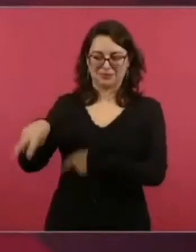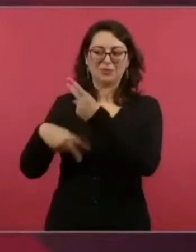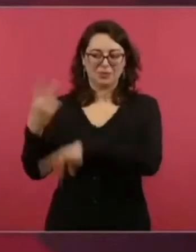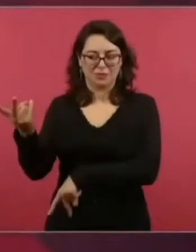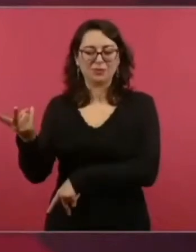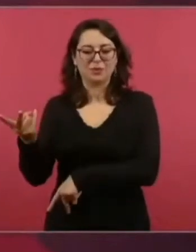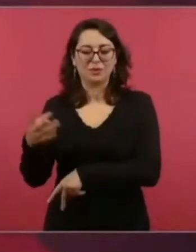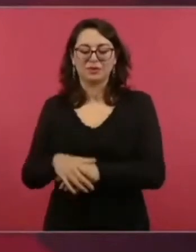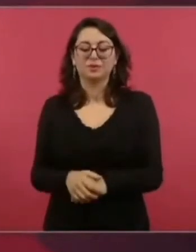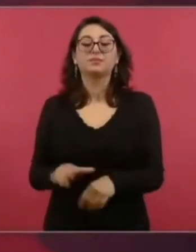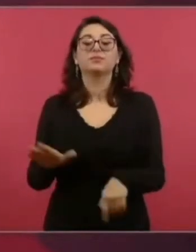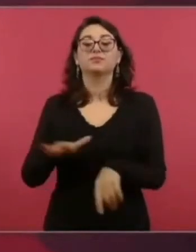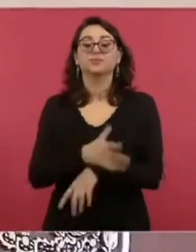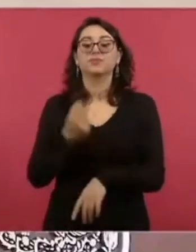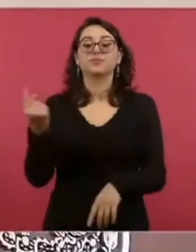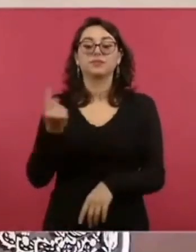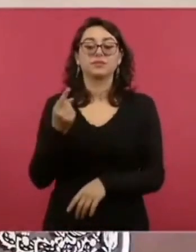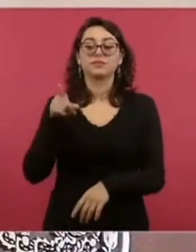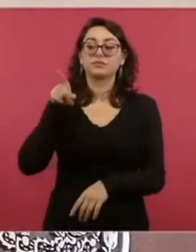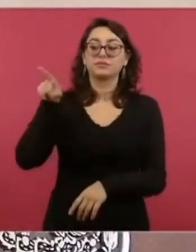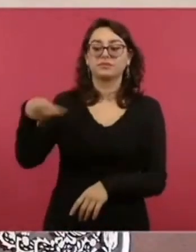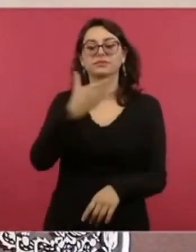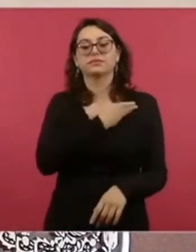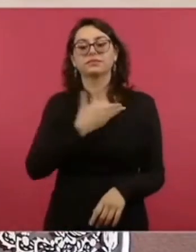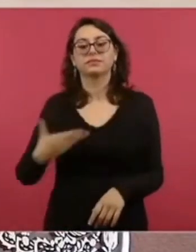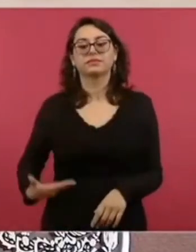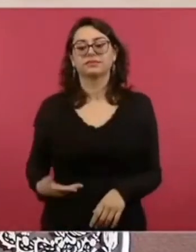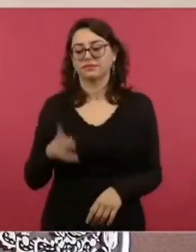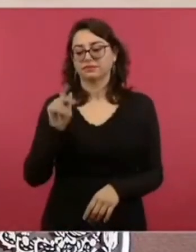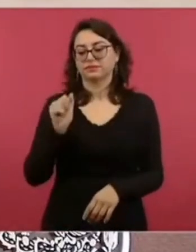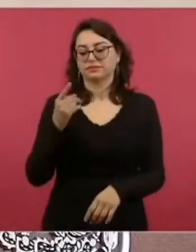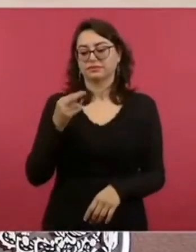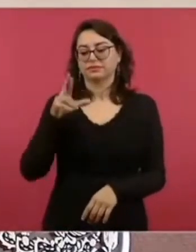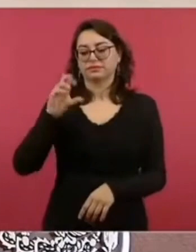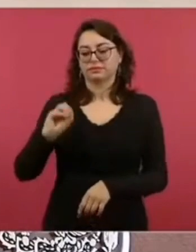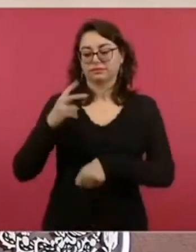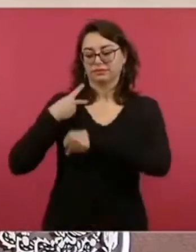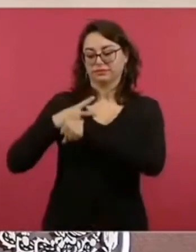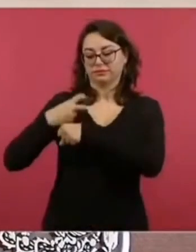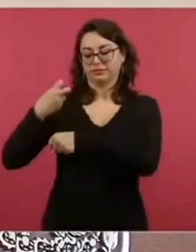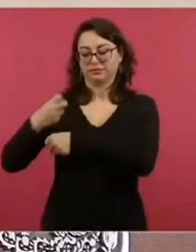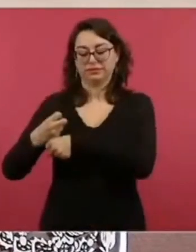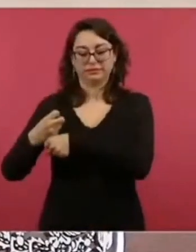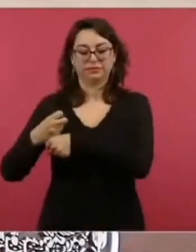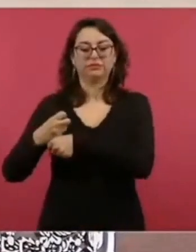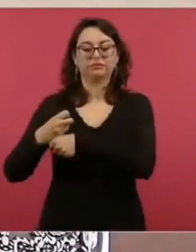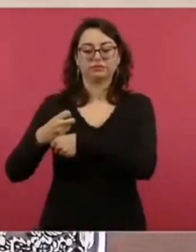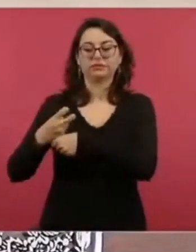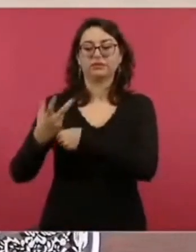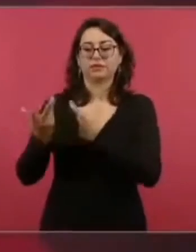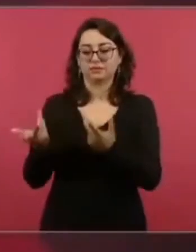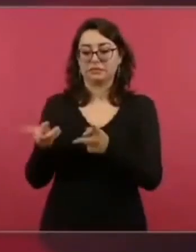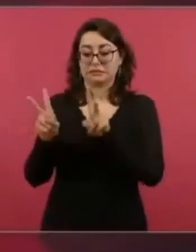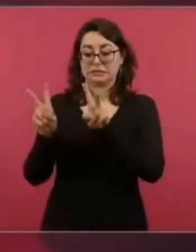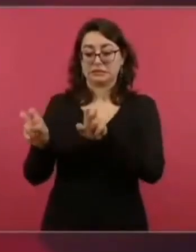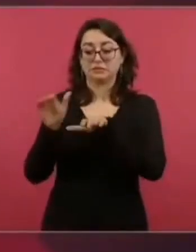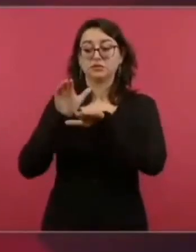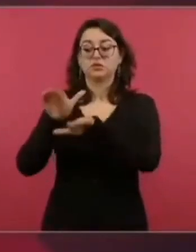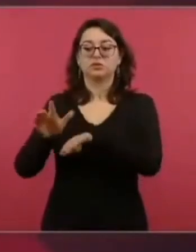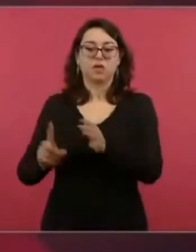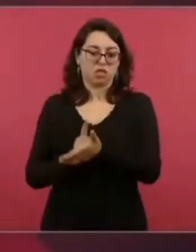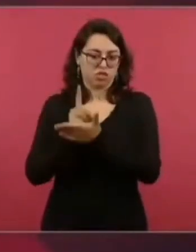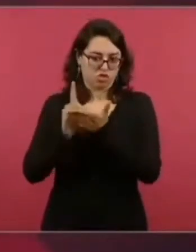el presidente Petro, a una reunión donde se va a tratar el tema de las drogas.